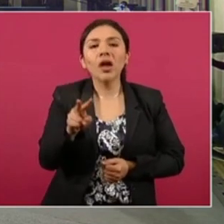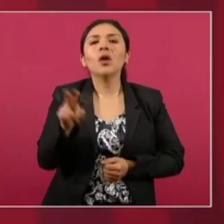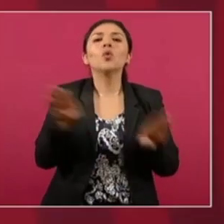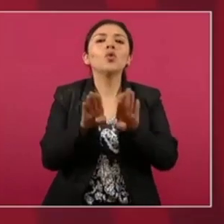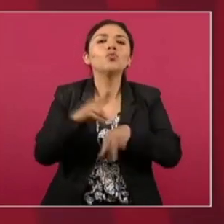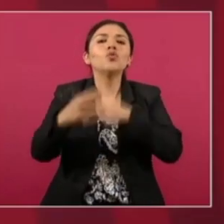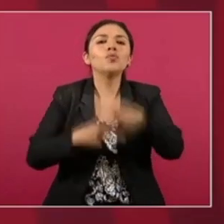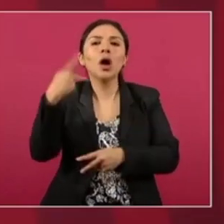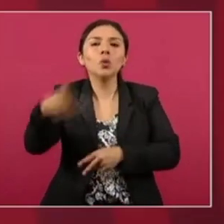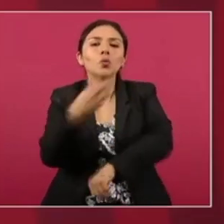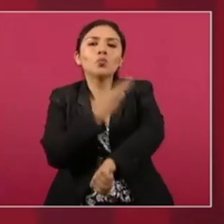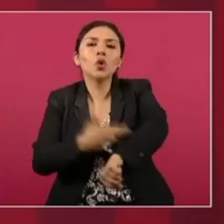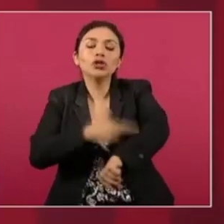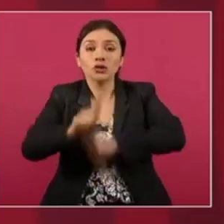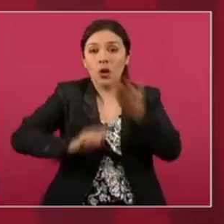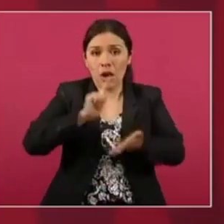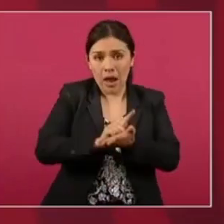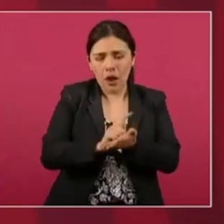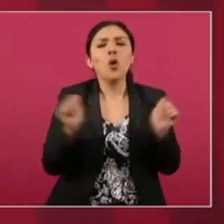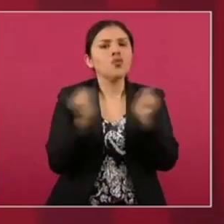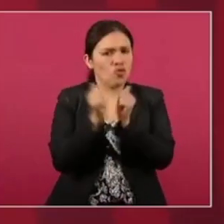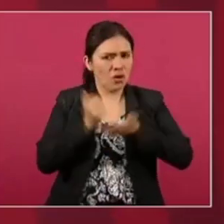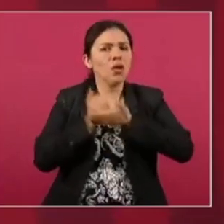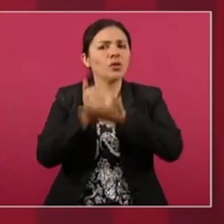el proceso legal y los vamos a ayudar.